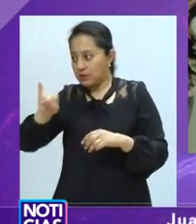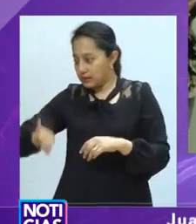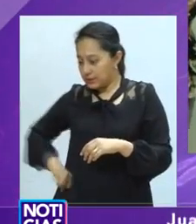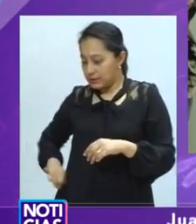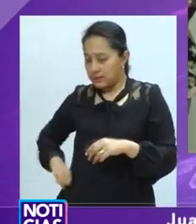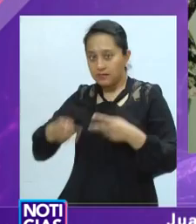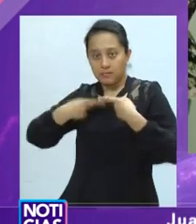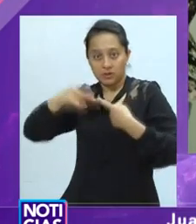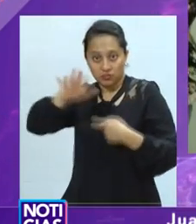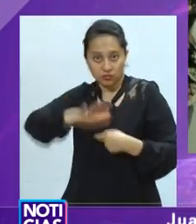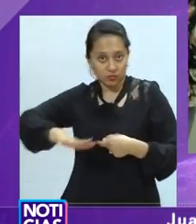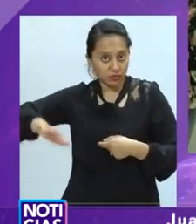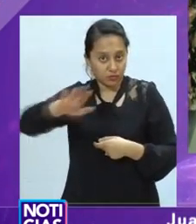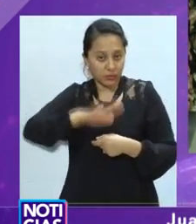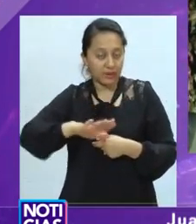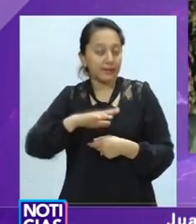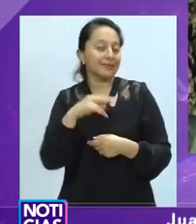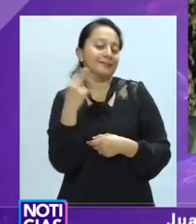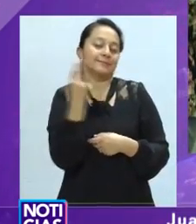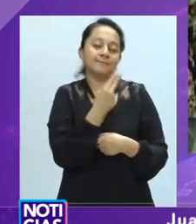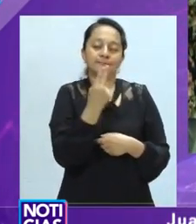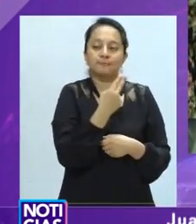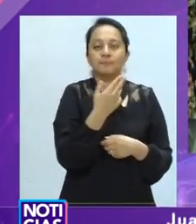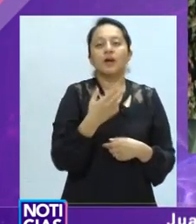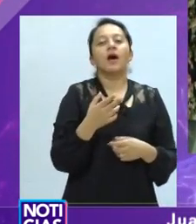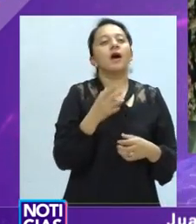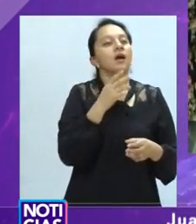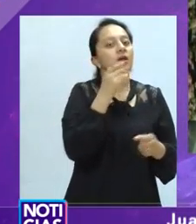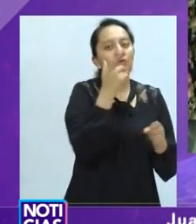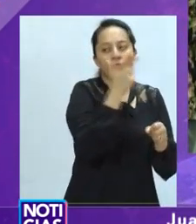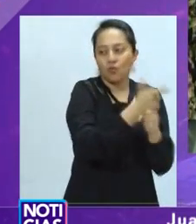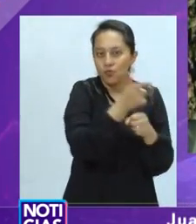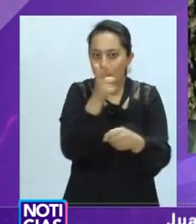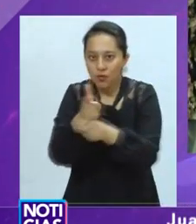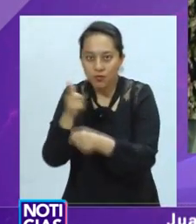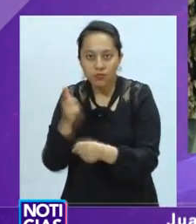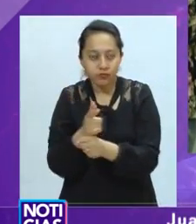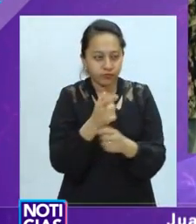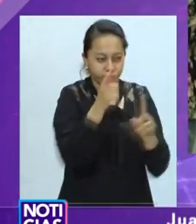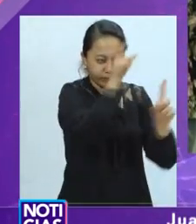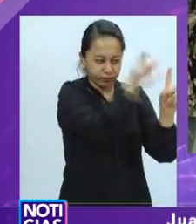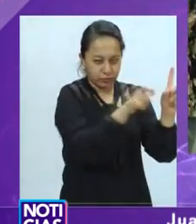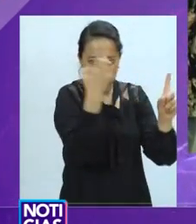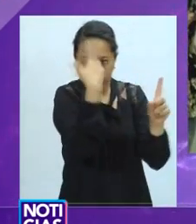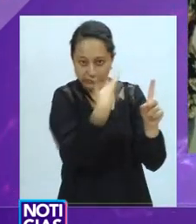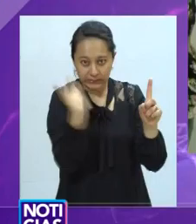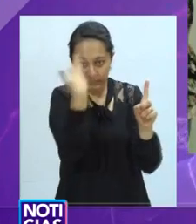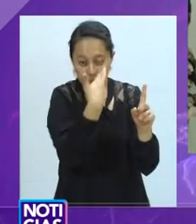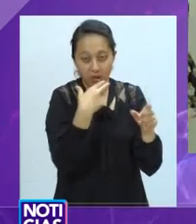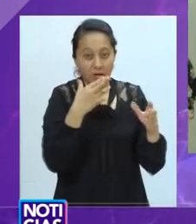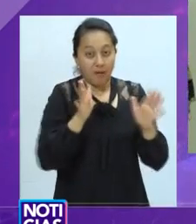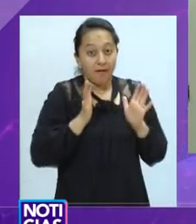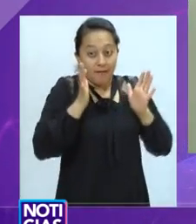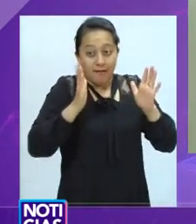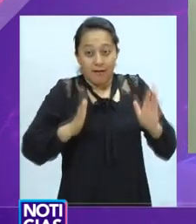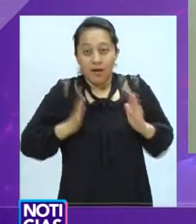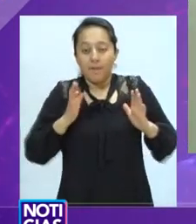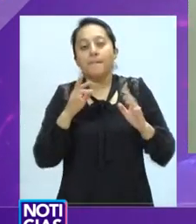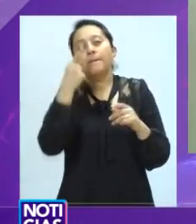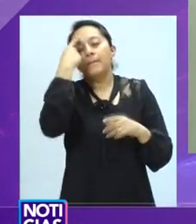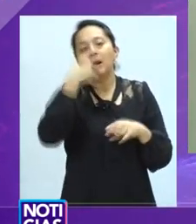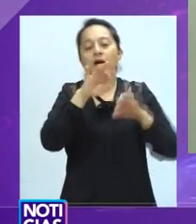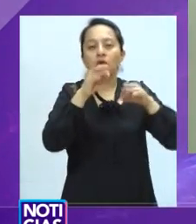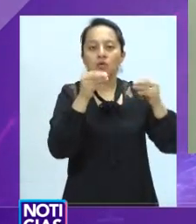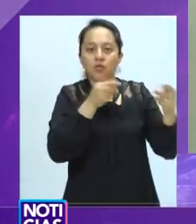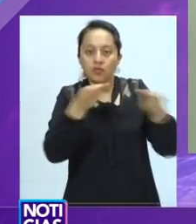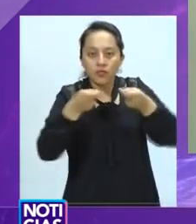dependiente de la Secretaría de Gobierno del Estado, aplicó los exámenes al personal operativo de la dependencia, con el